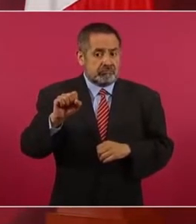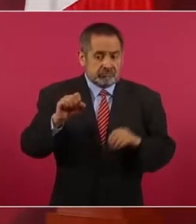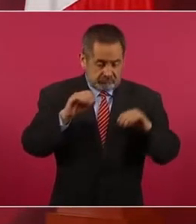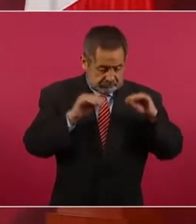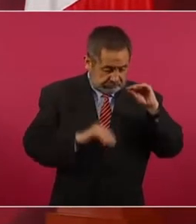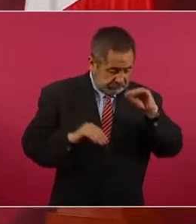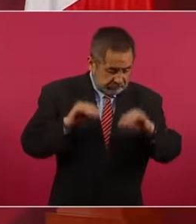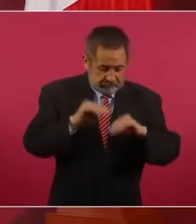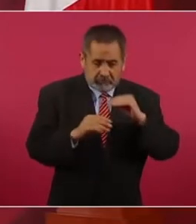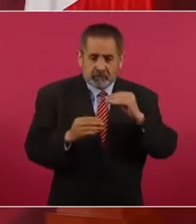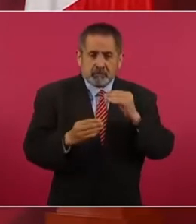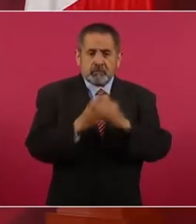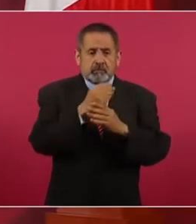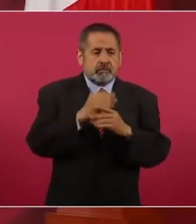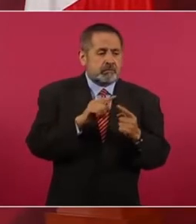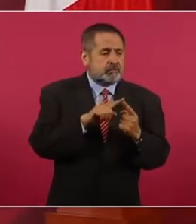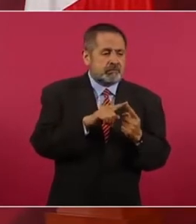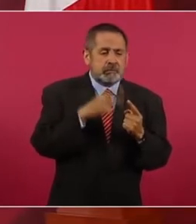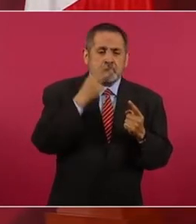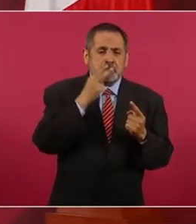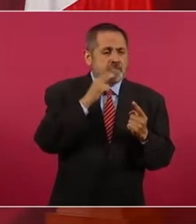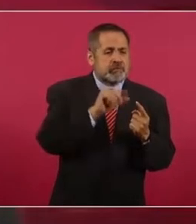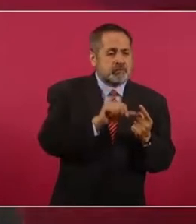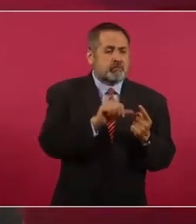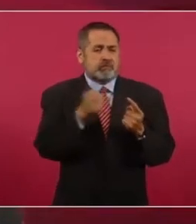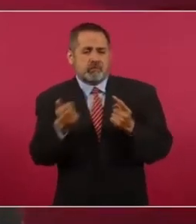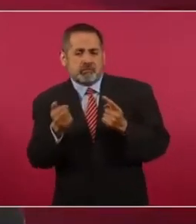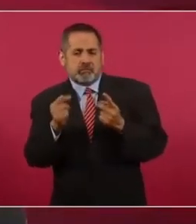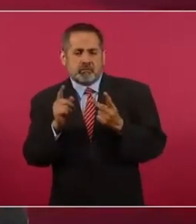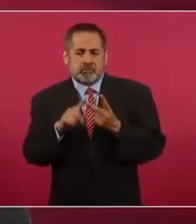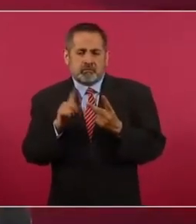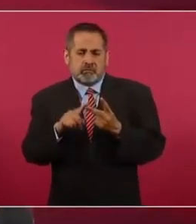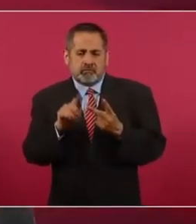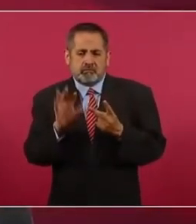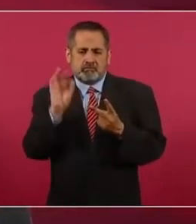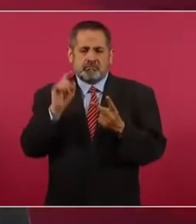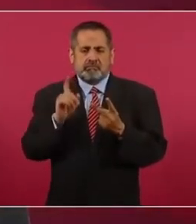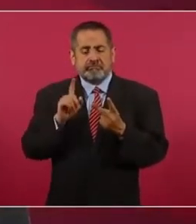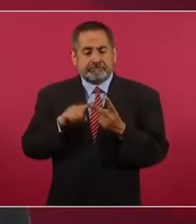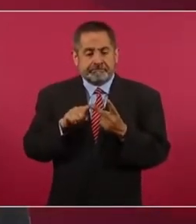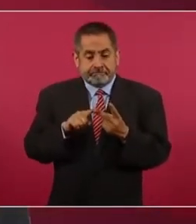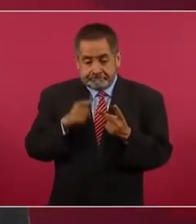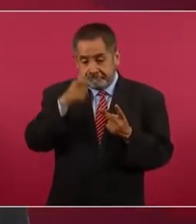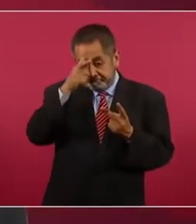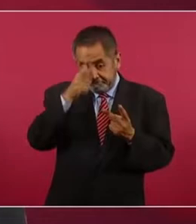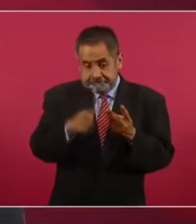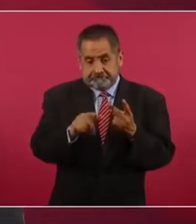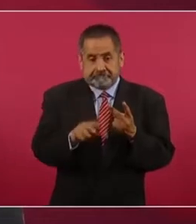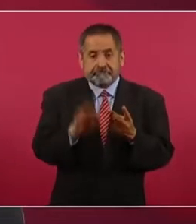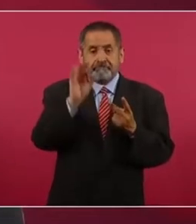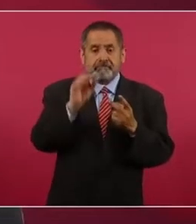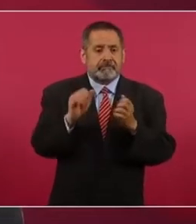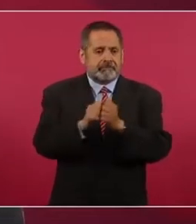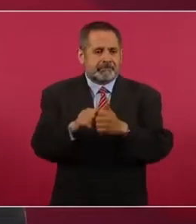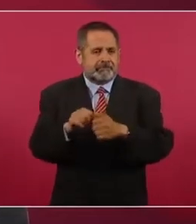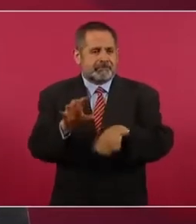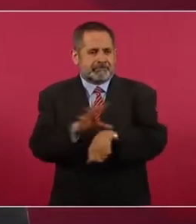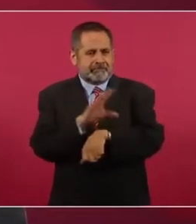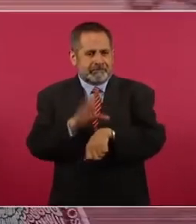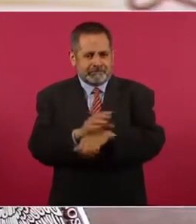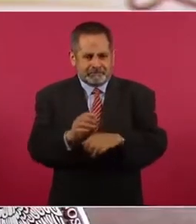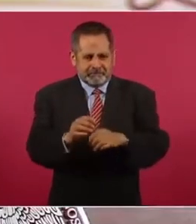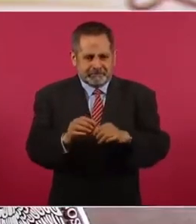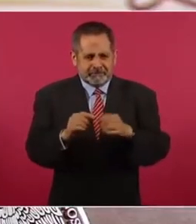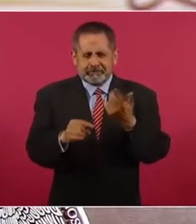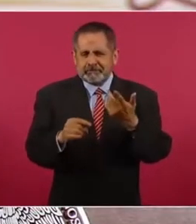empezó a desarrollar alternativas a los productos convencionales y encontró en la industria electrónica una